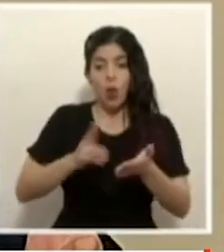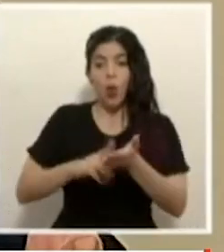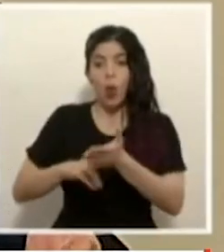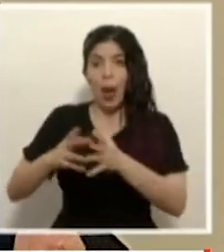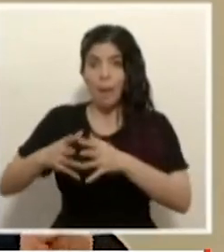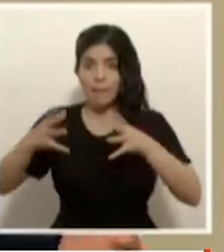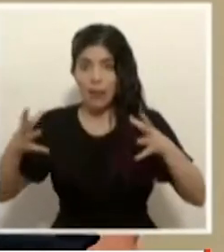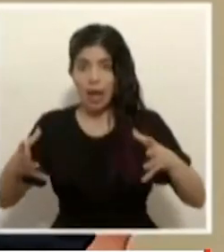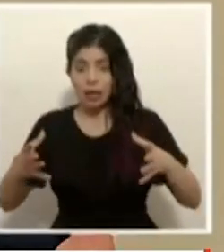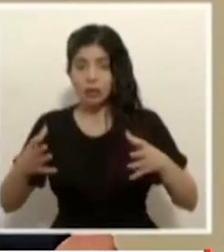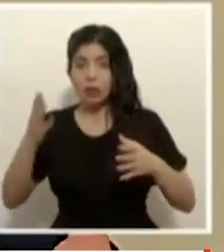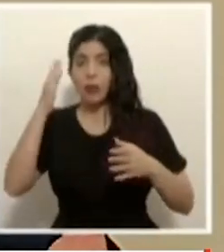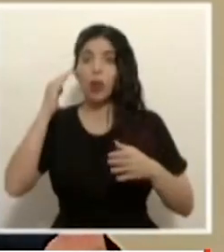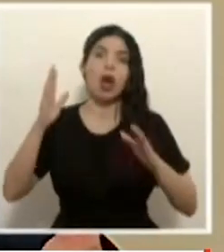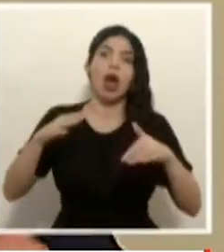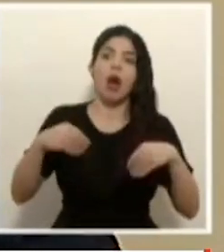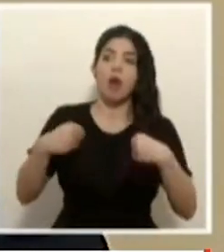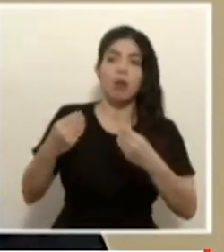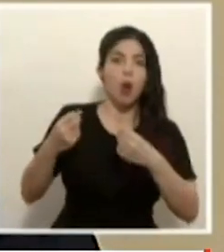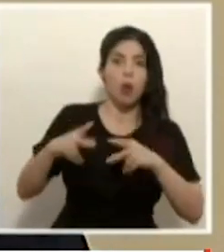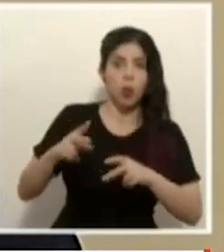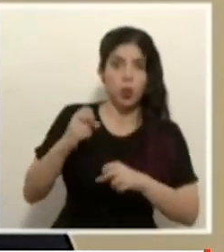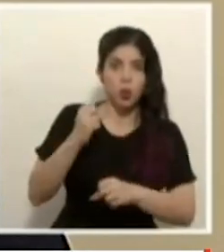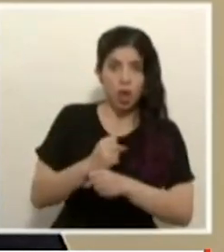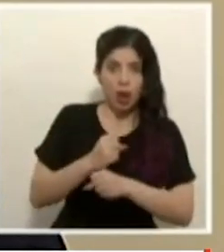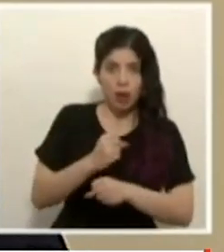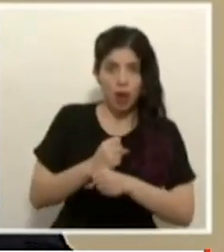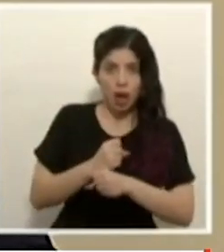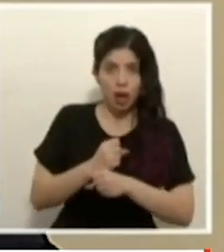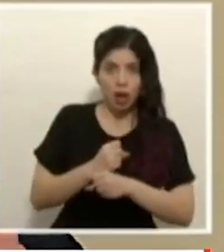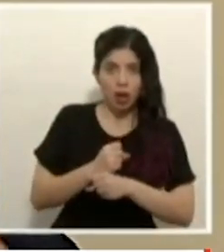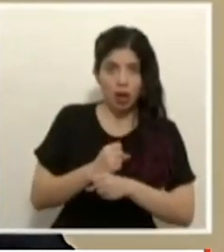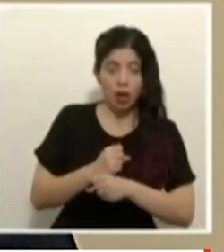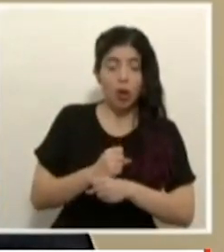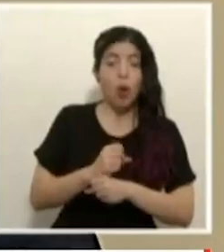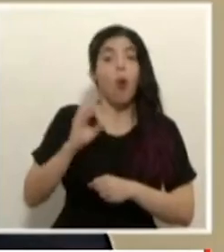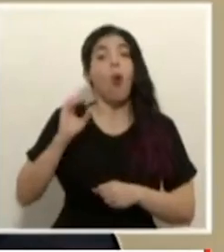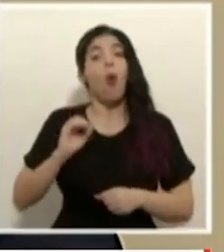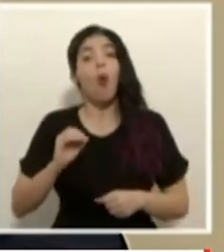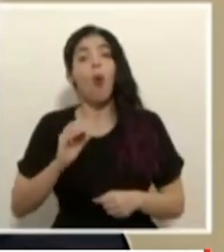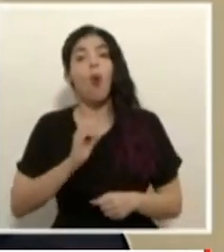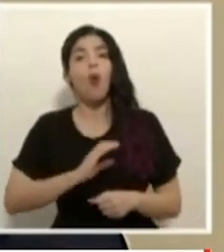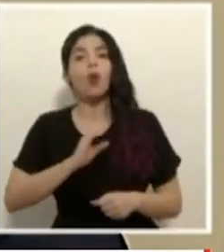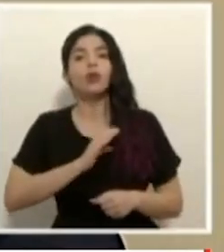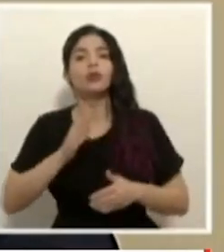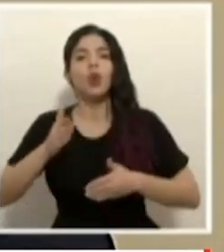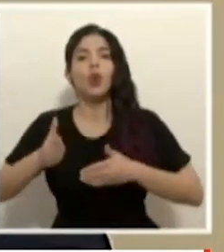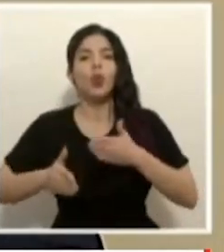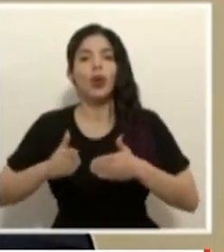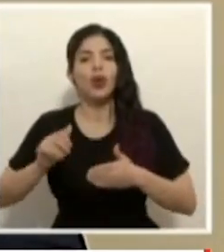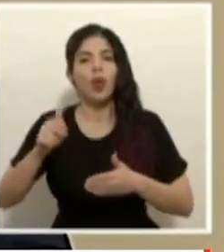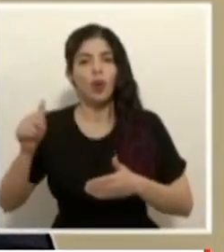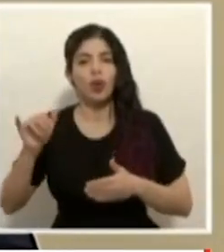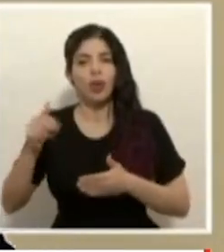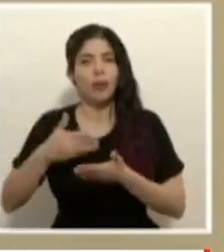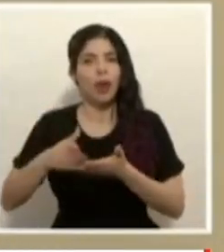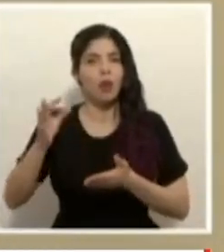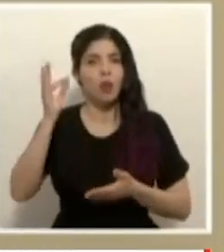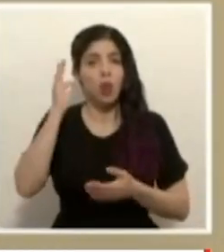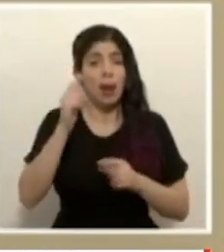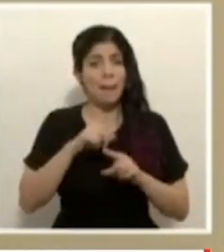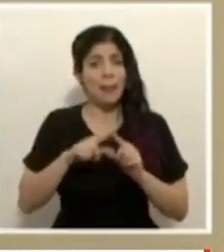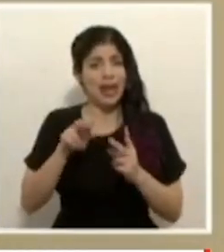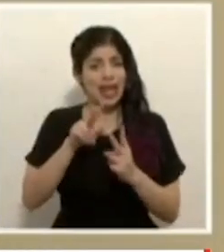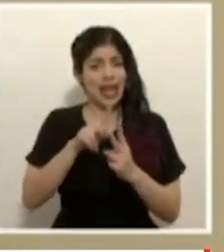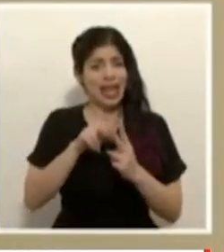porque no está teniendo oportunidad de trabajo como por condiciones de cuido y otras pero esas no